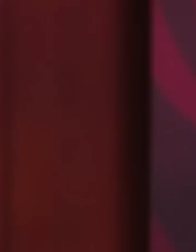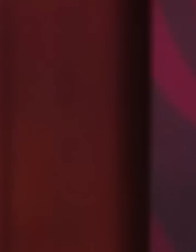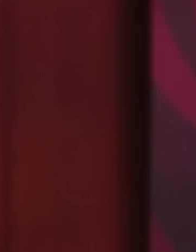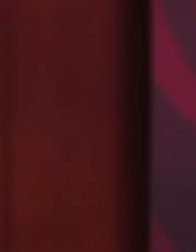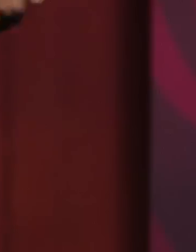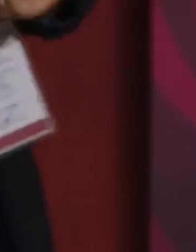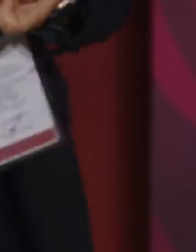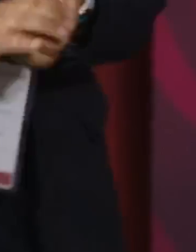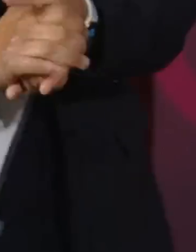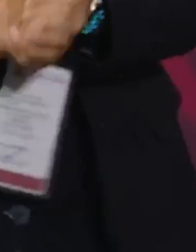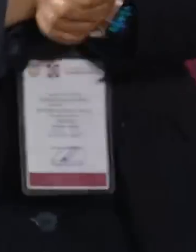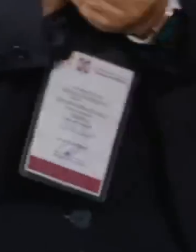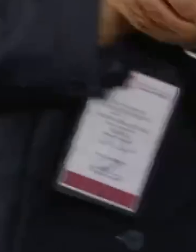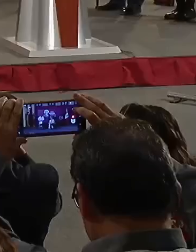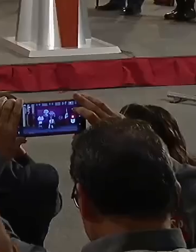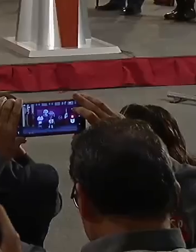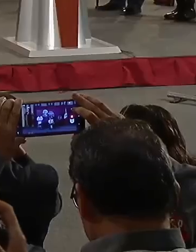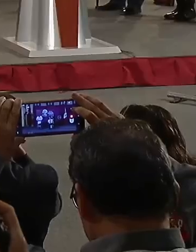Amor.